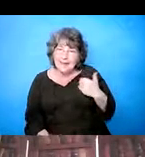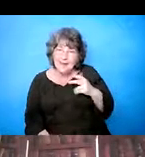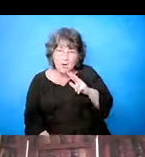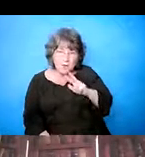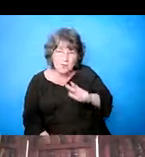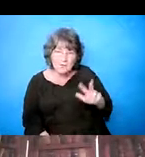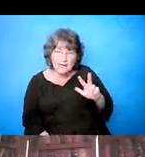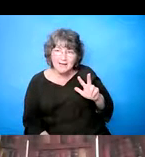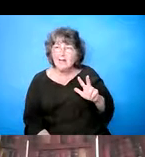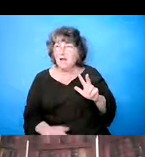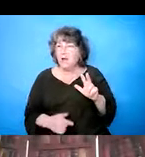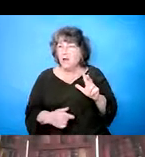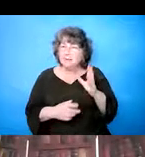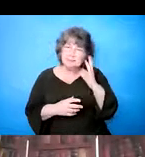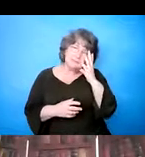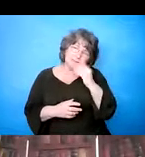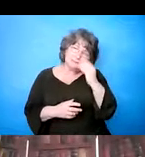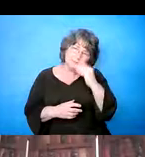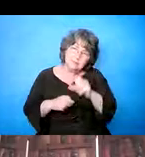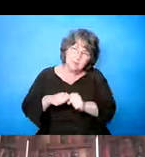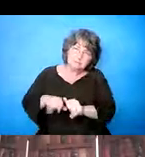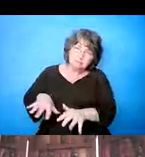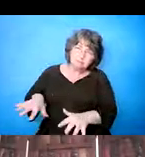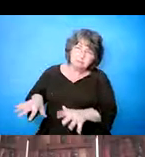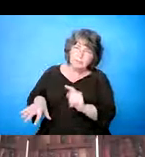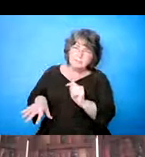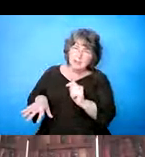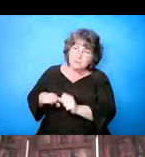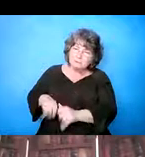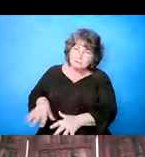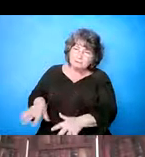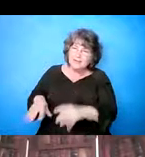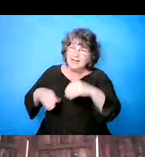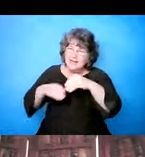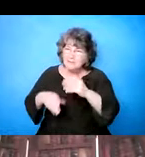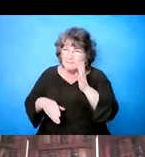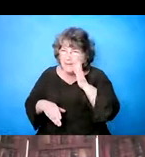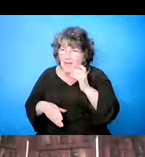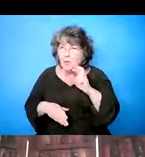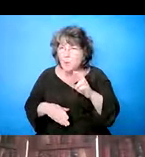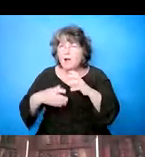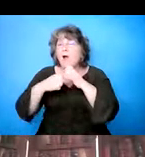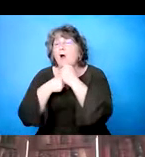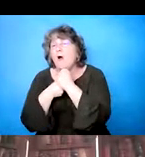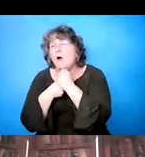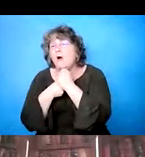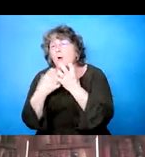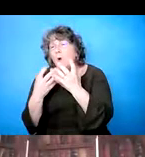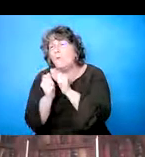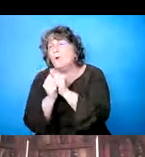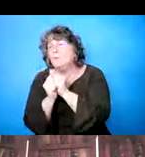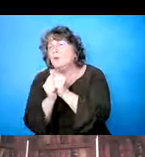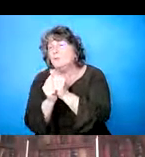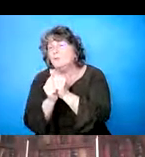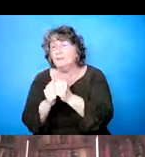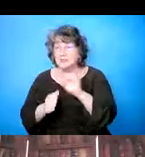un niño se está orinando en la cama, o no quiere estar fuera de, de, de usted, el que